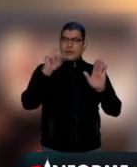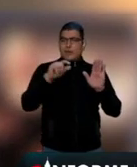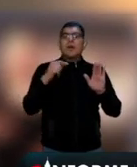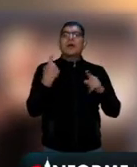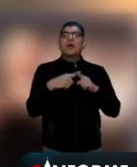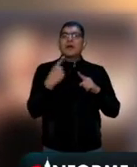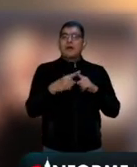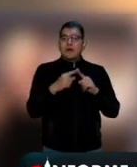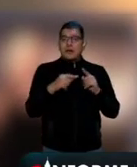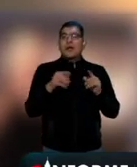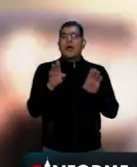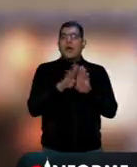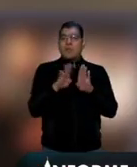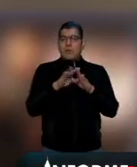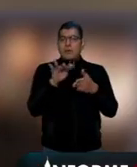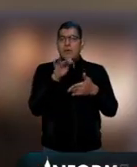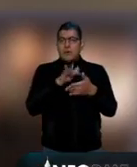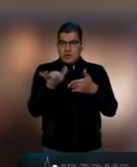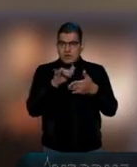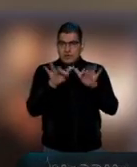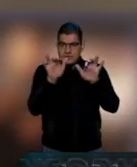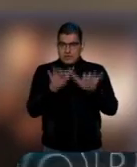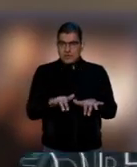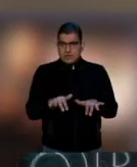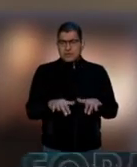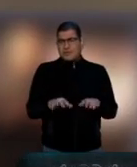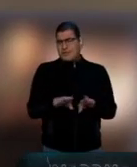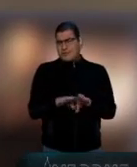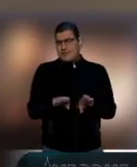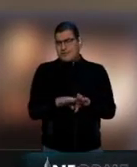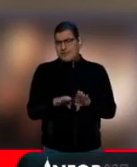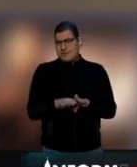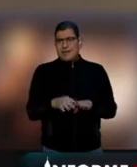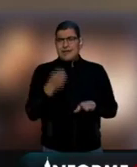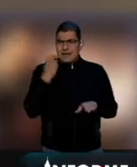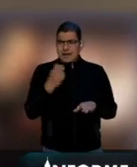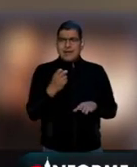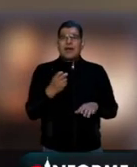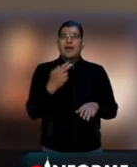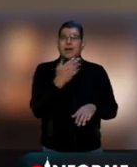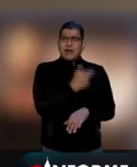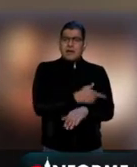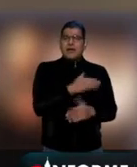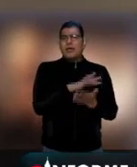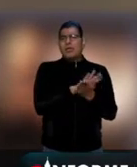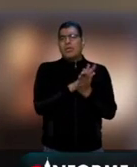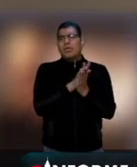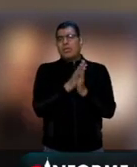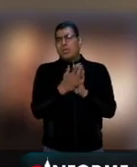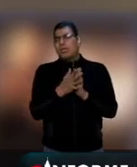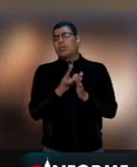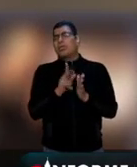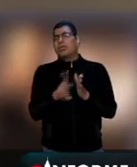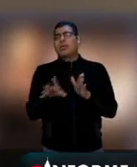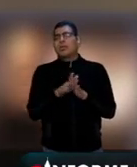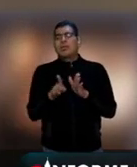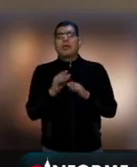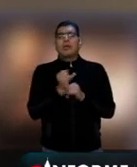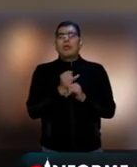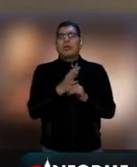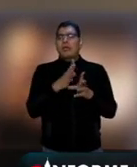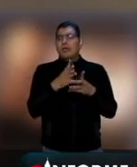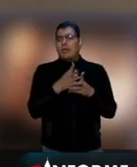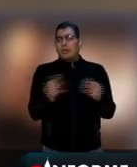que está redactando la carta. ¿Por qué estamos en este proceso de degradación? Porque no han podido